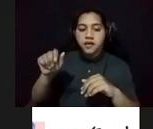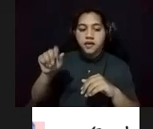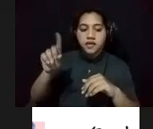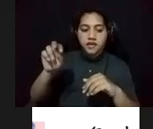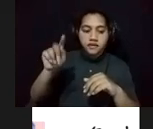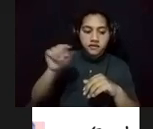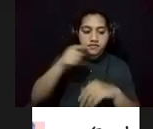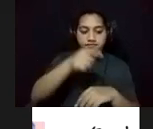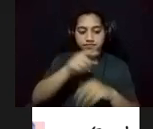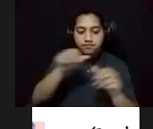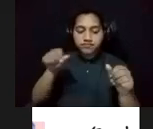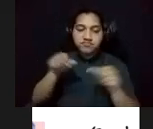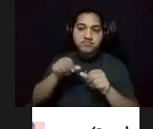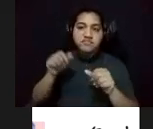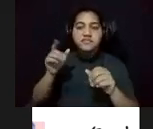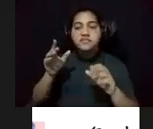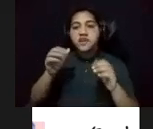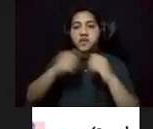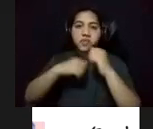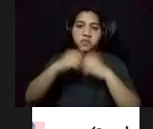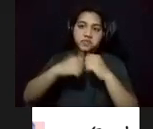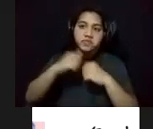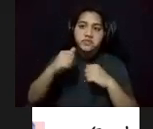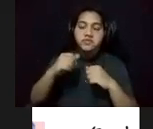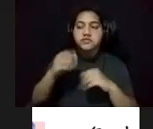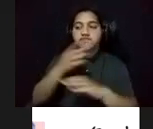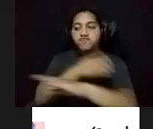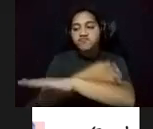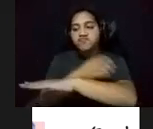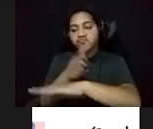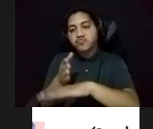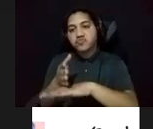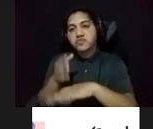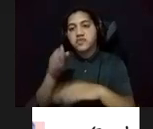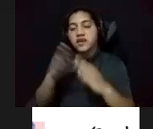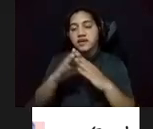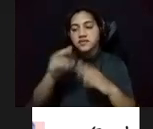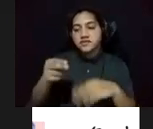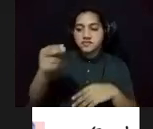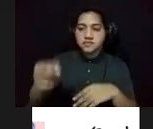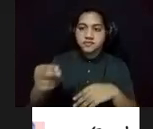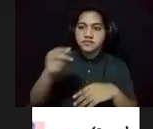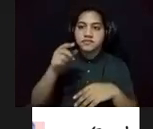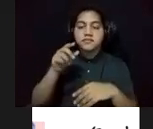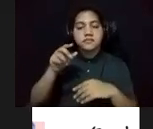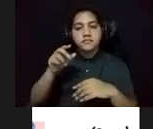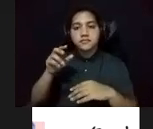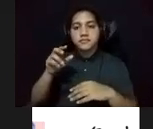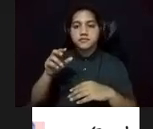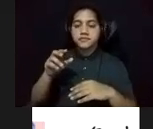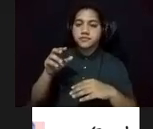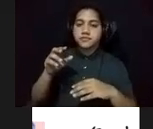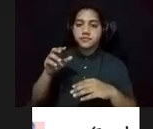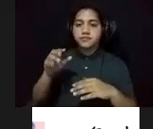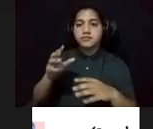típicas de muchas de las estructuras deterioradas de las casas históricas y que estaban en la agenda